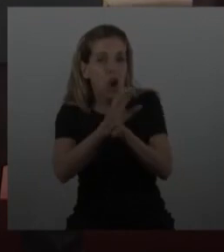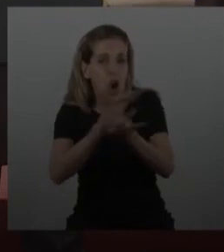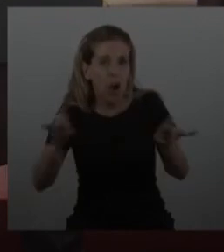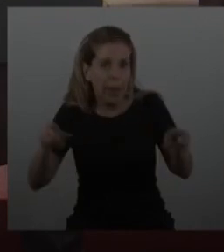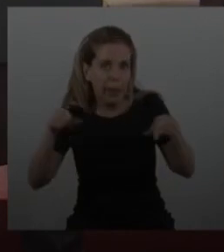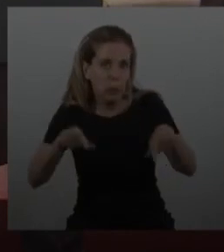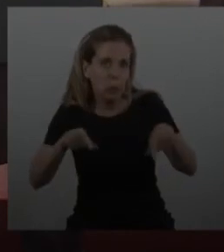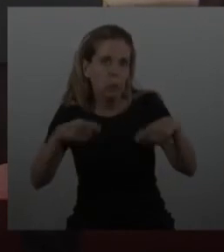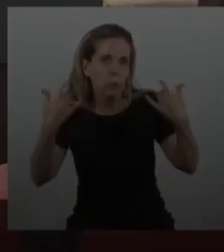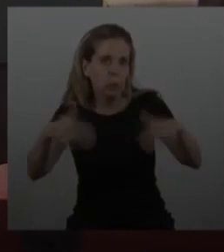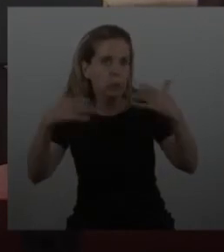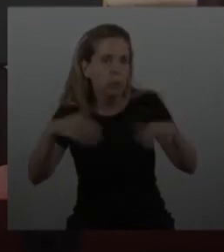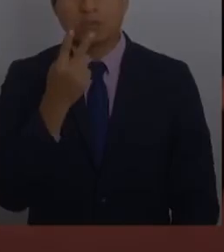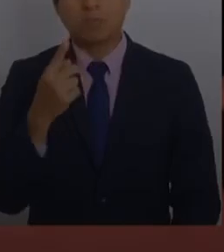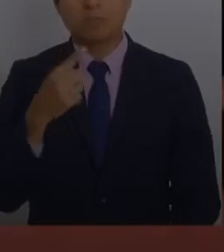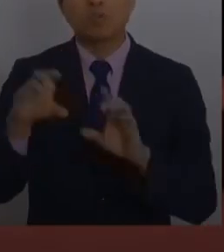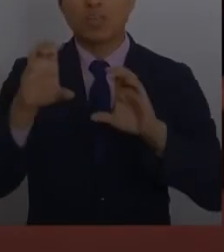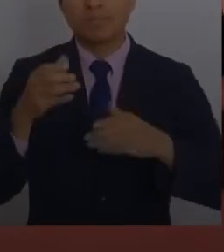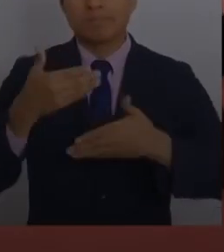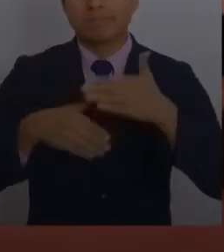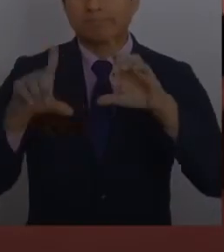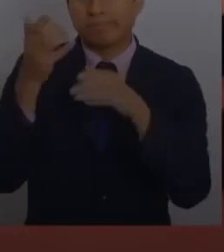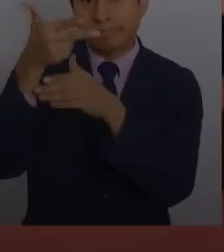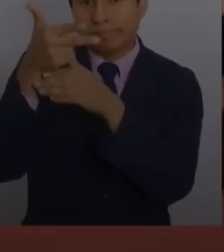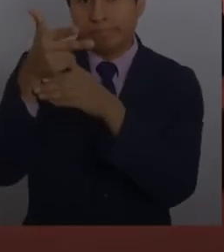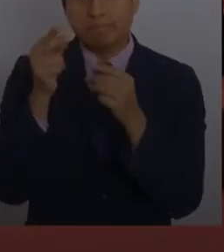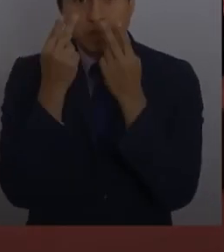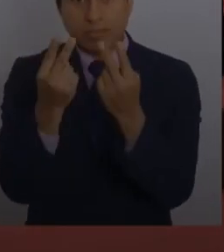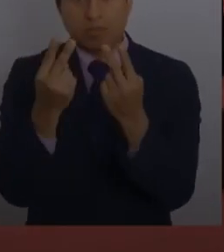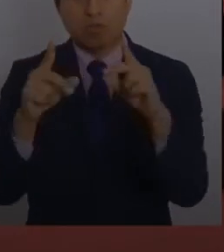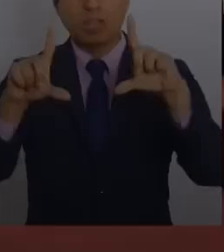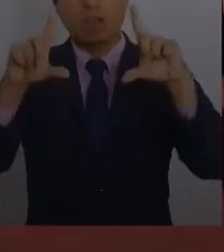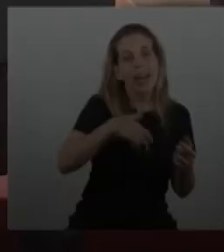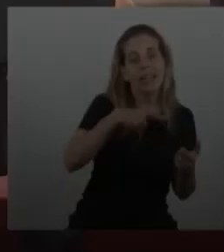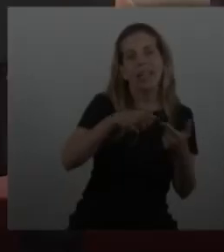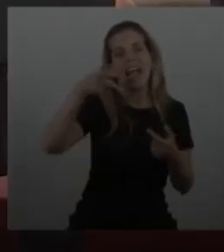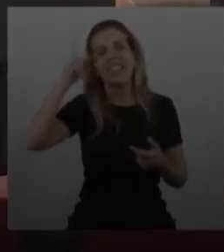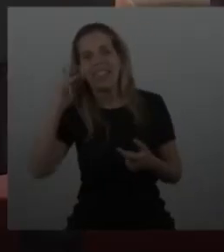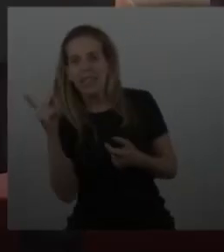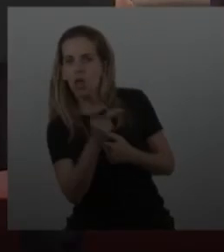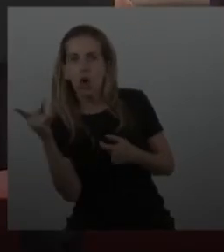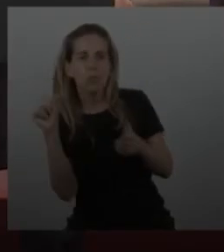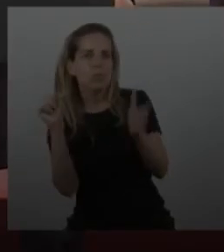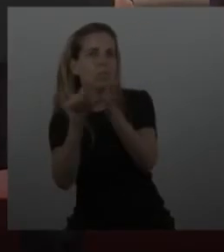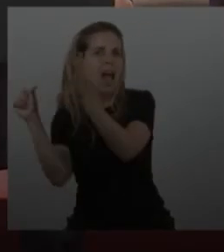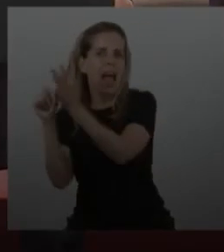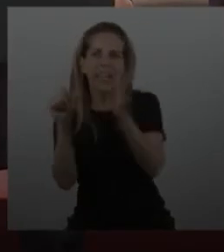lecciones y aprendizajes a ambos lados de la cordillera. Argentina y Chile son países hermanos,